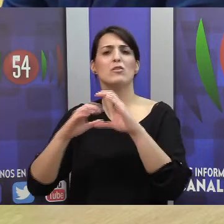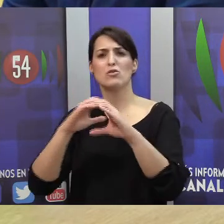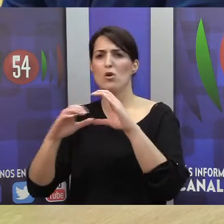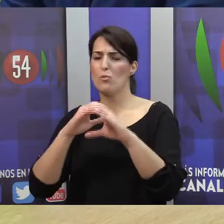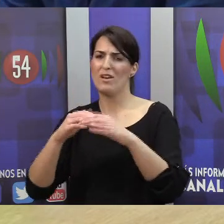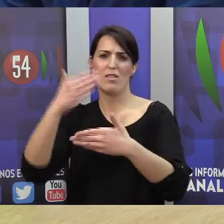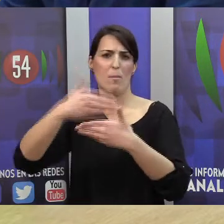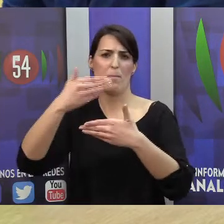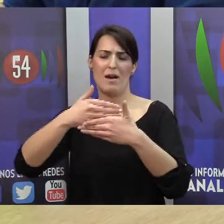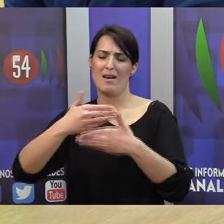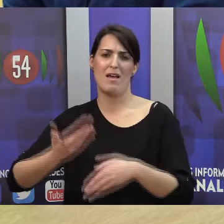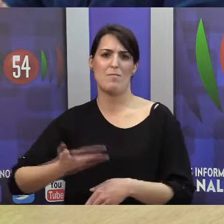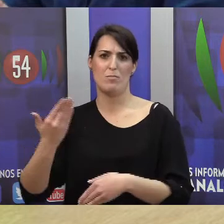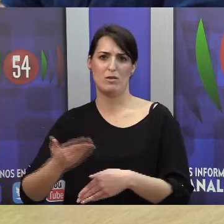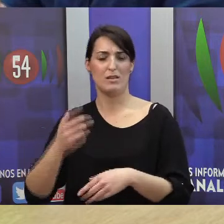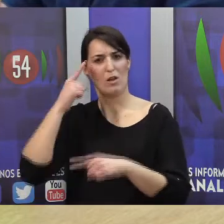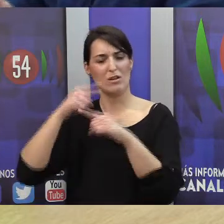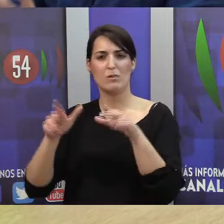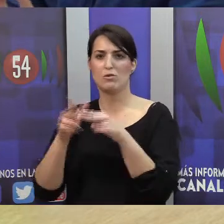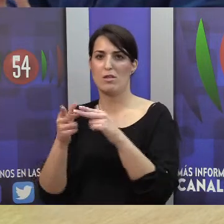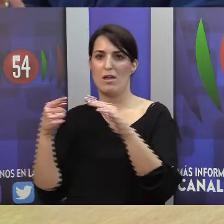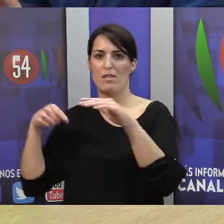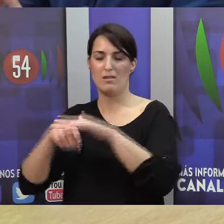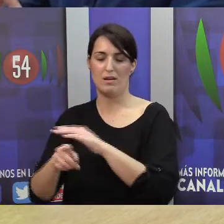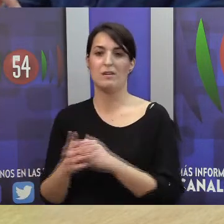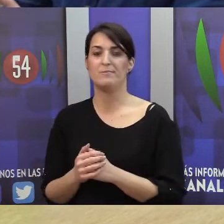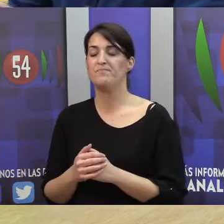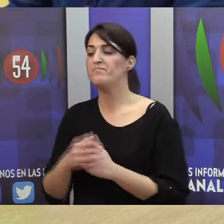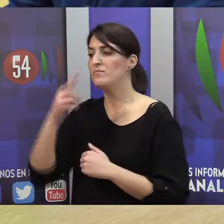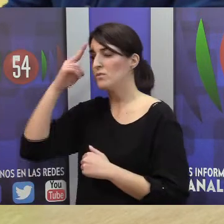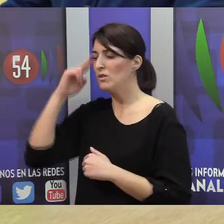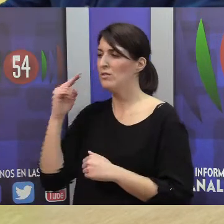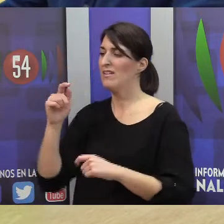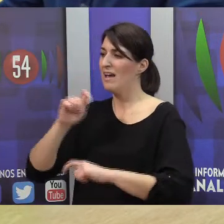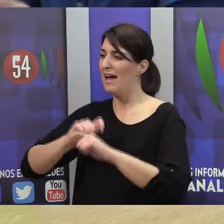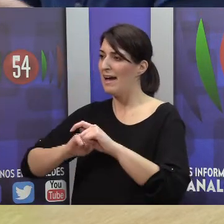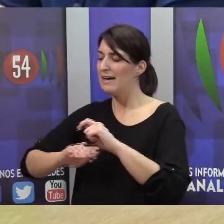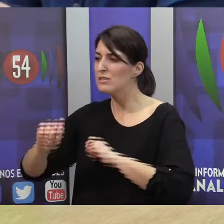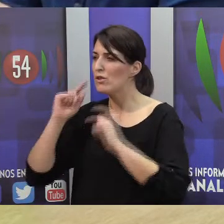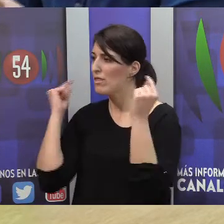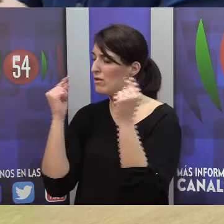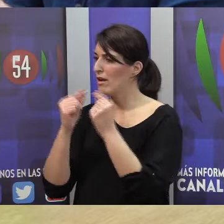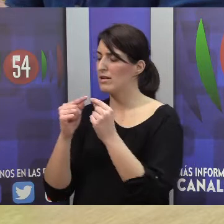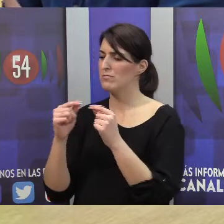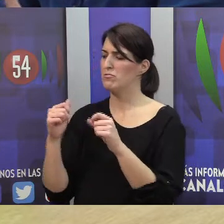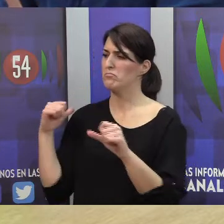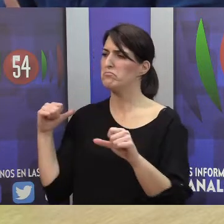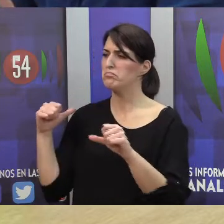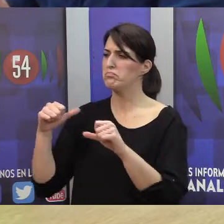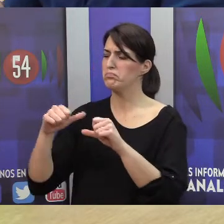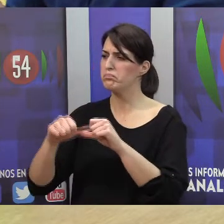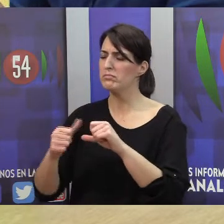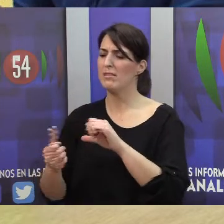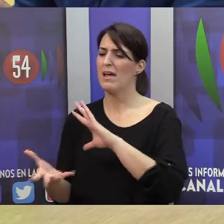el reconocimiento de esta ley. ¿Cómo ha ido madurando, José Luis, la asociación en esa sintonía, o en ese vínculo con la propia